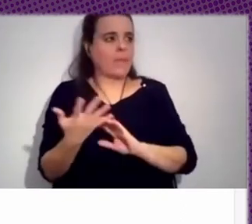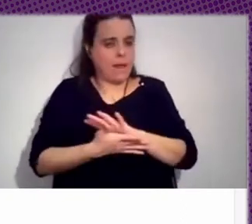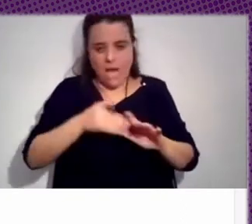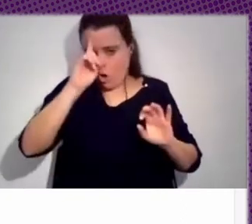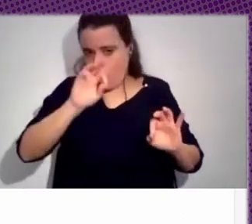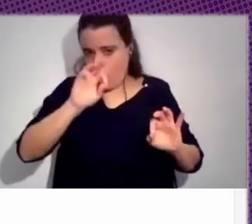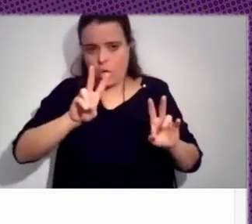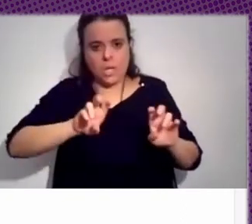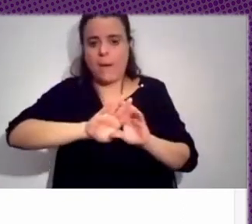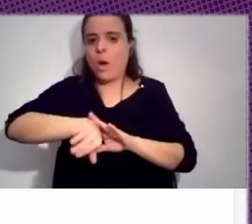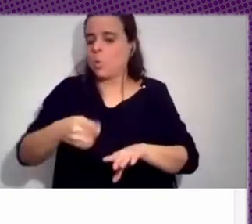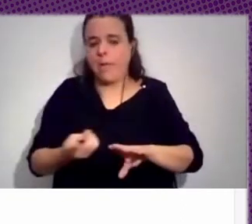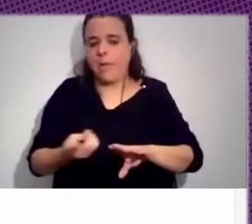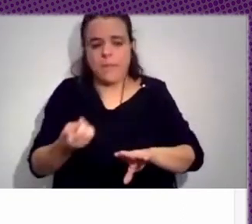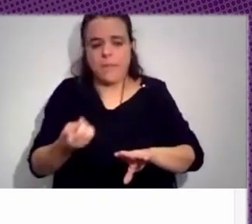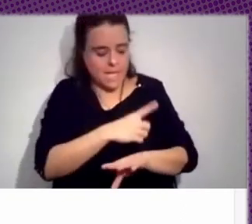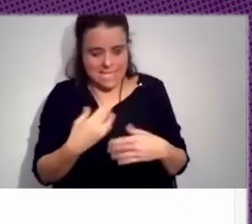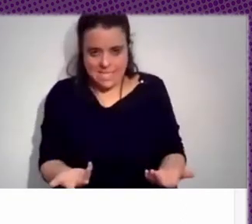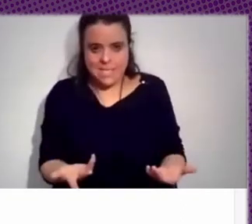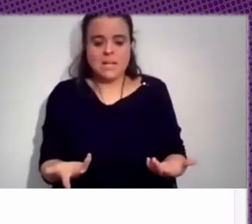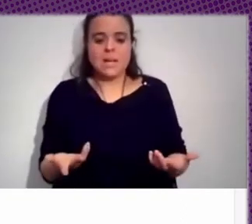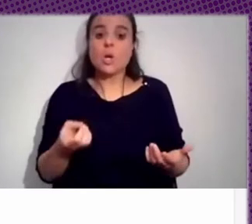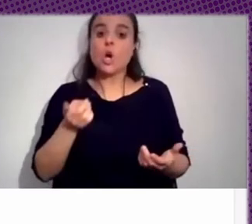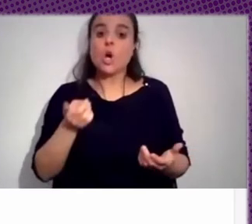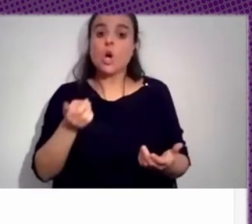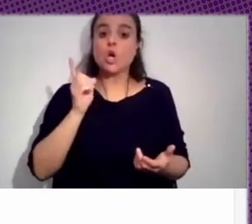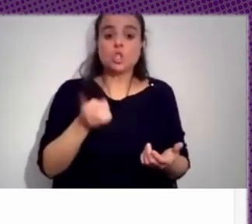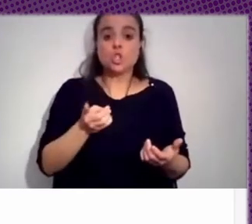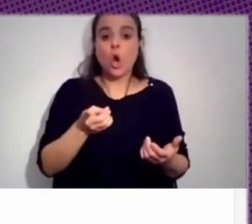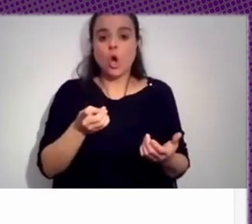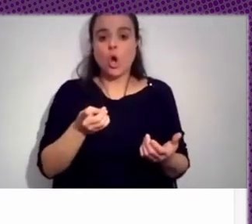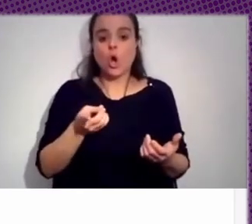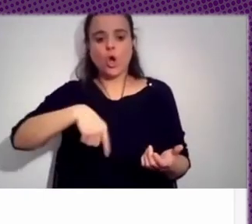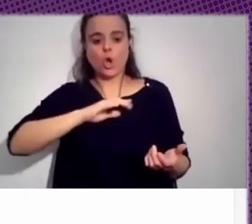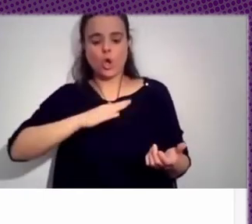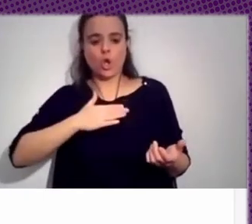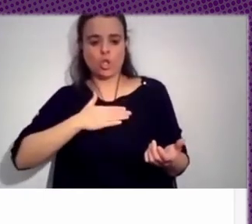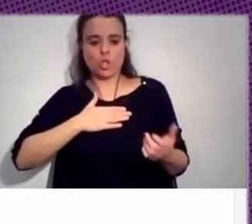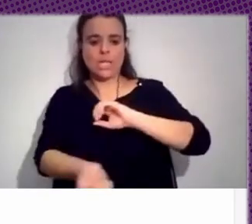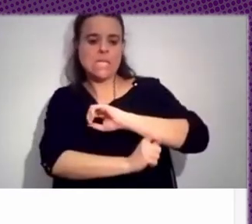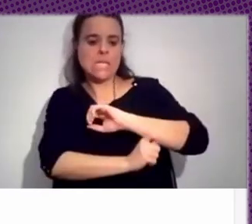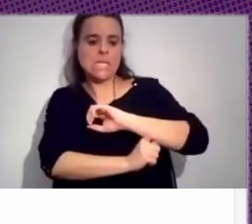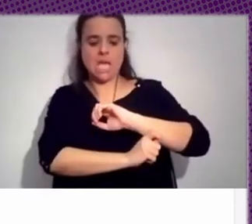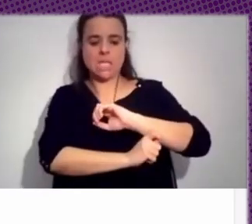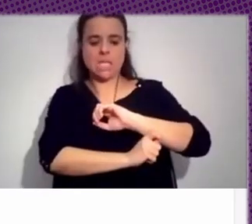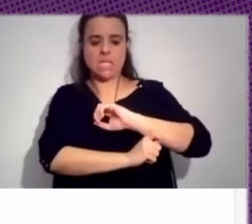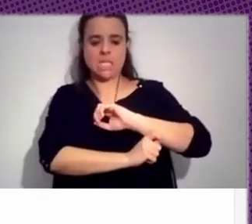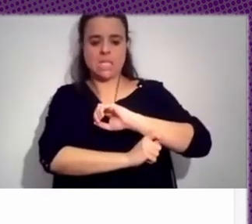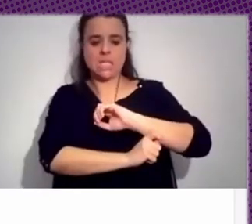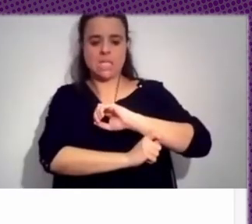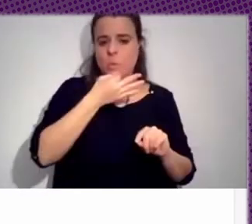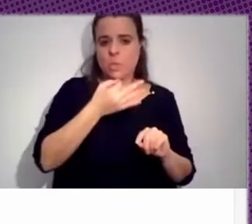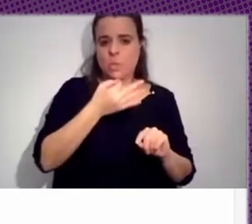pero que no se trata solamente de que nosotros tengamos unas estrategias discursivas u otras, sino que